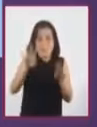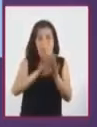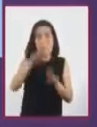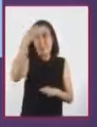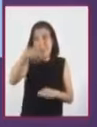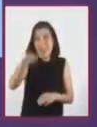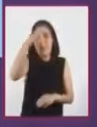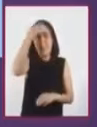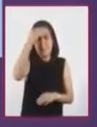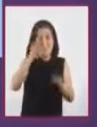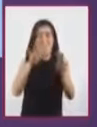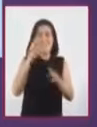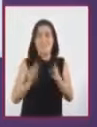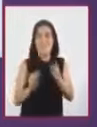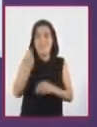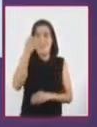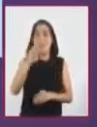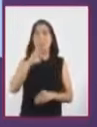mejoras tecnológicas.